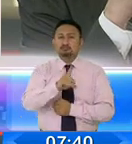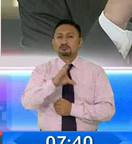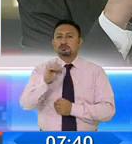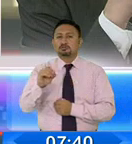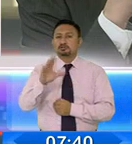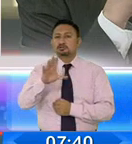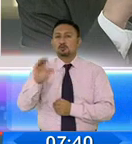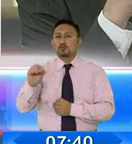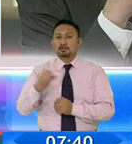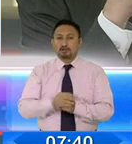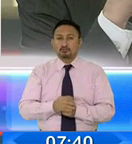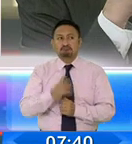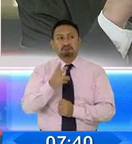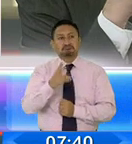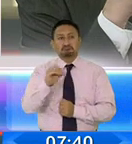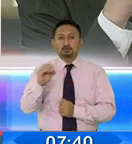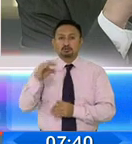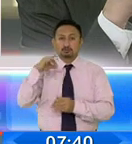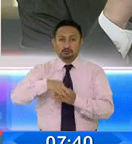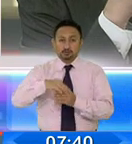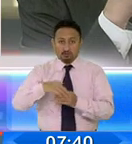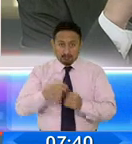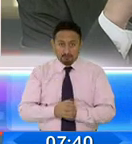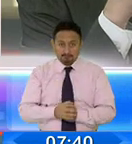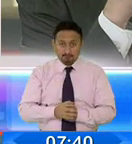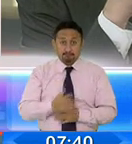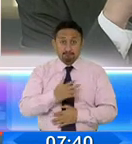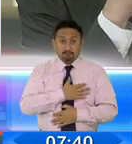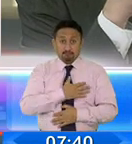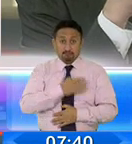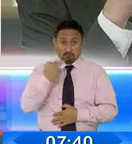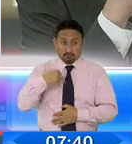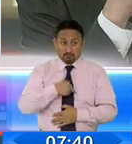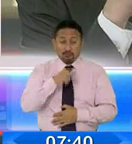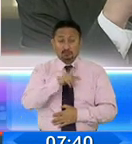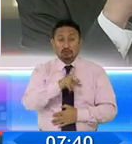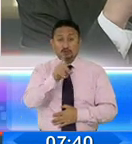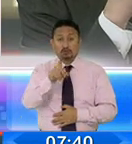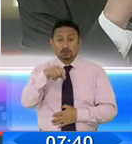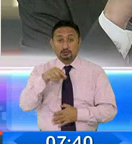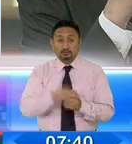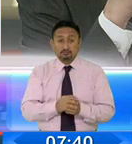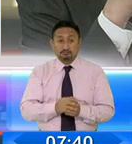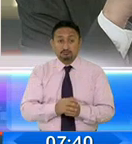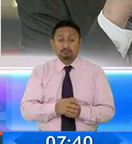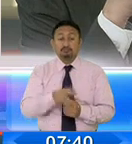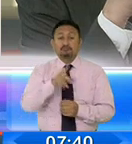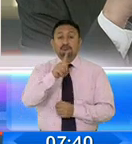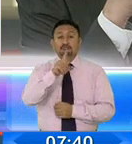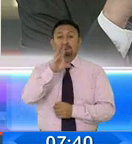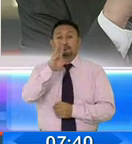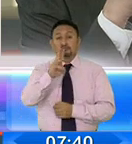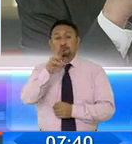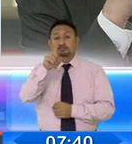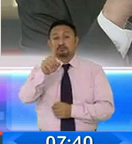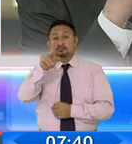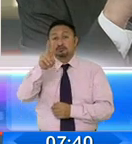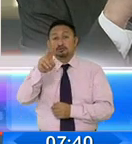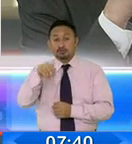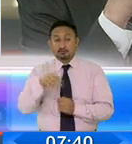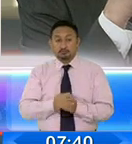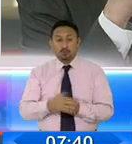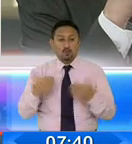votos, 200 votos. En cambio nosotros en estas 31 apenas ganamos 612, pero para cualquier